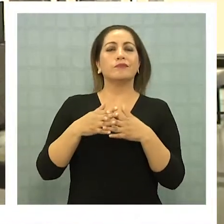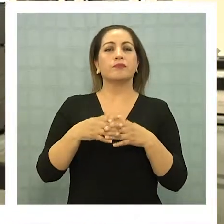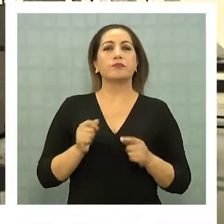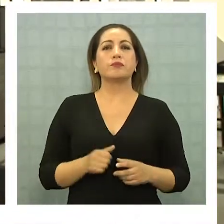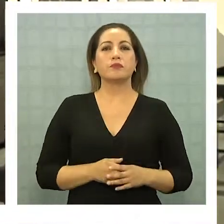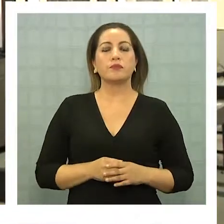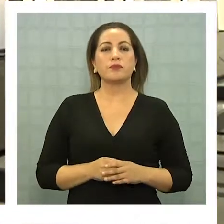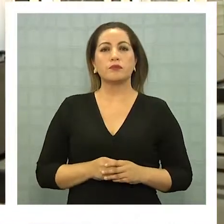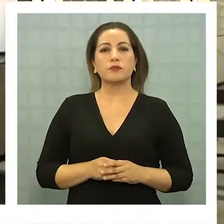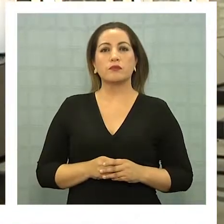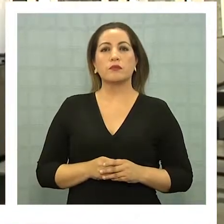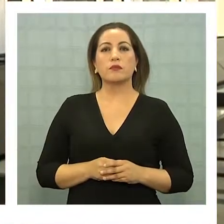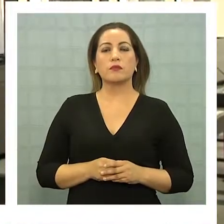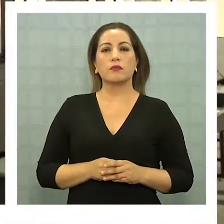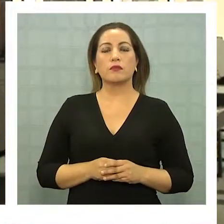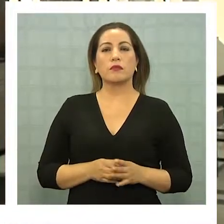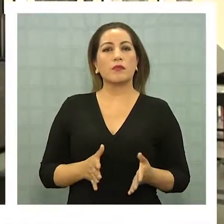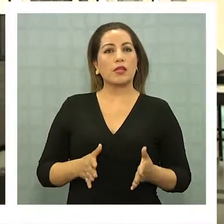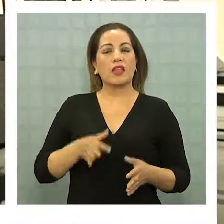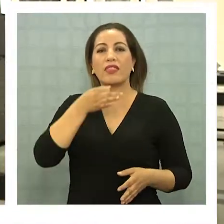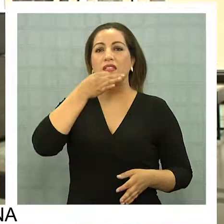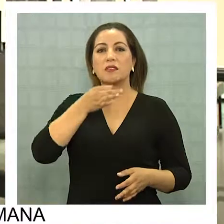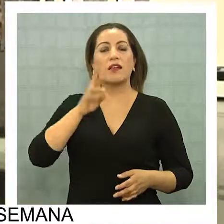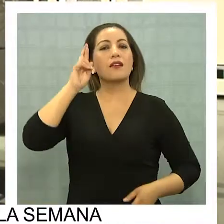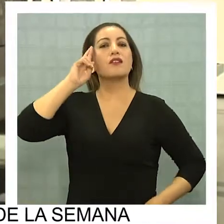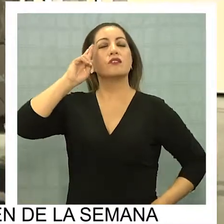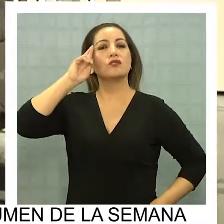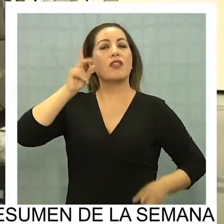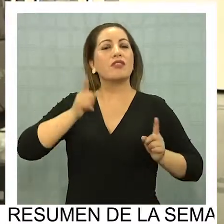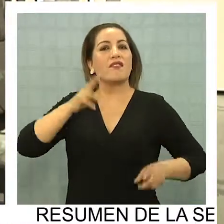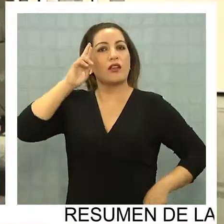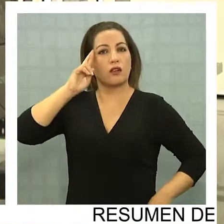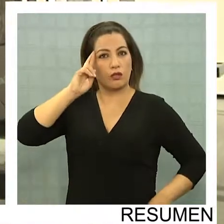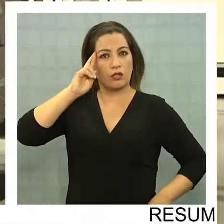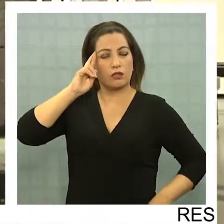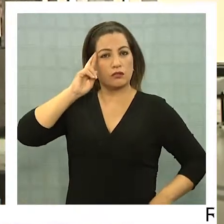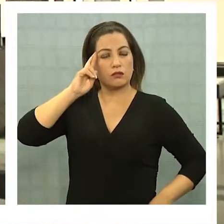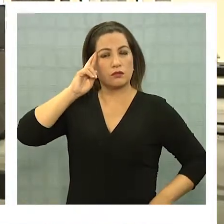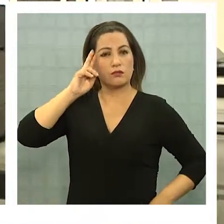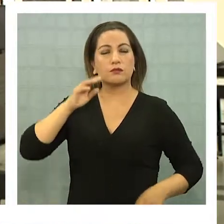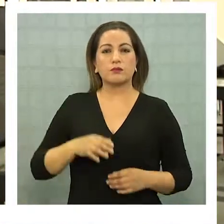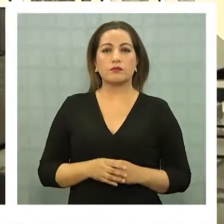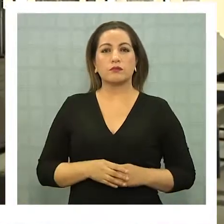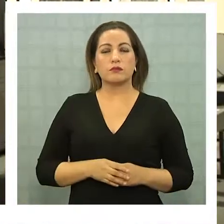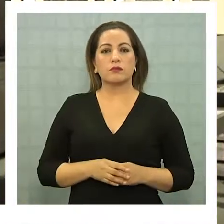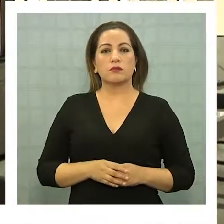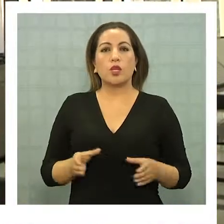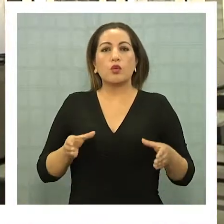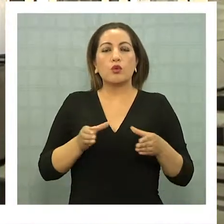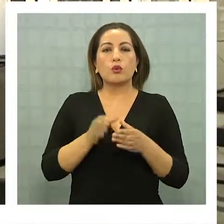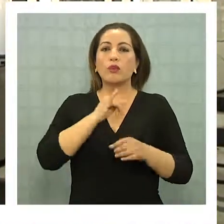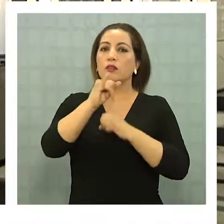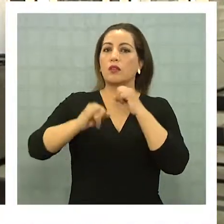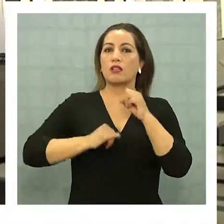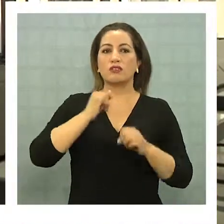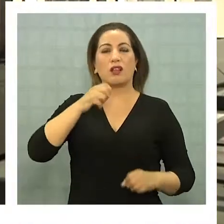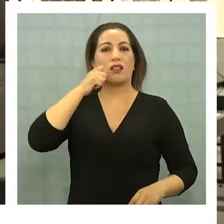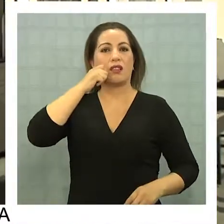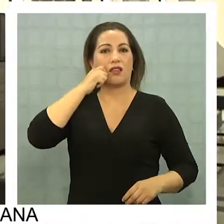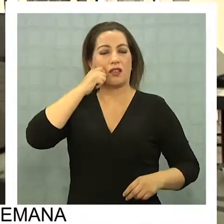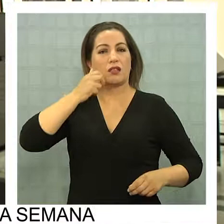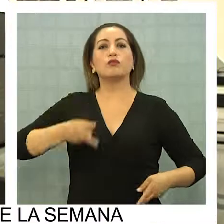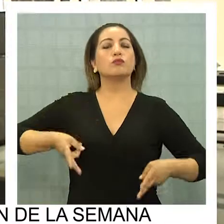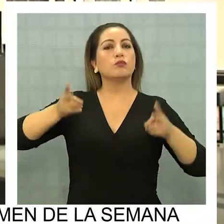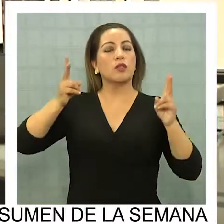y nos exige el deber de recordar. Dice el Comité Internacional de Derechos Humanos de Naciones